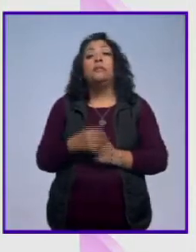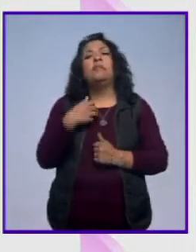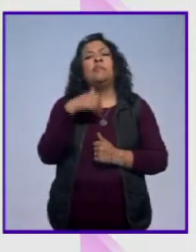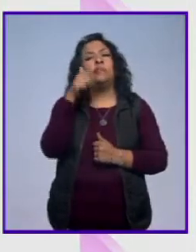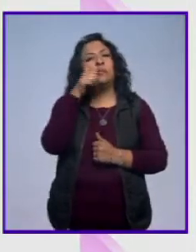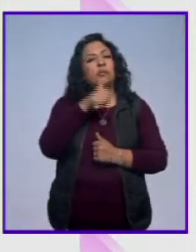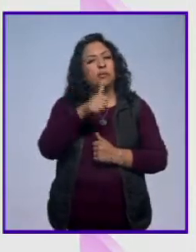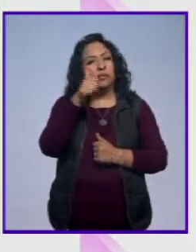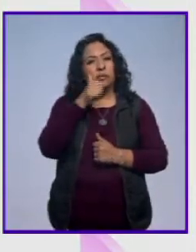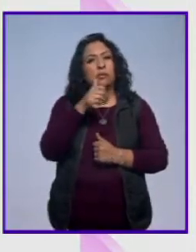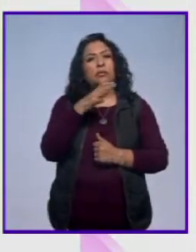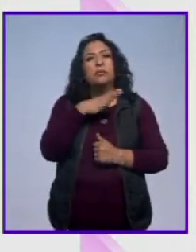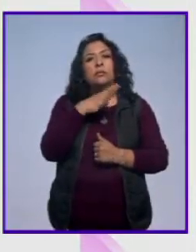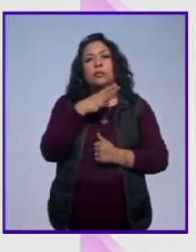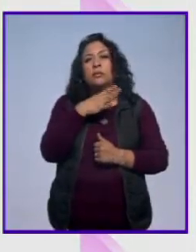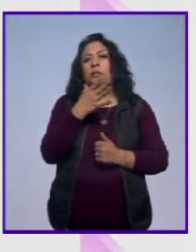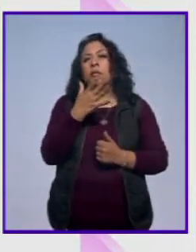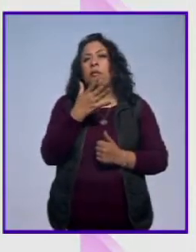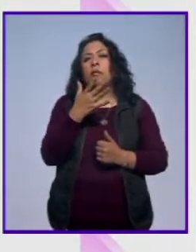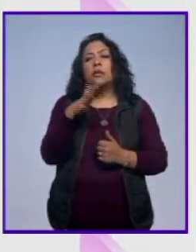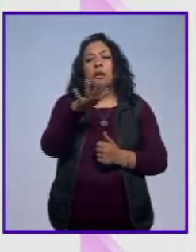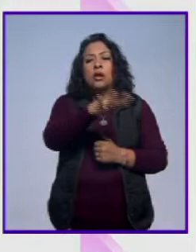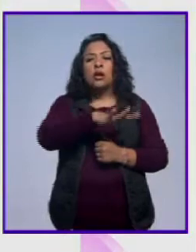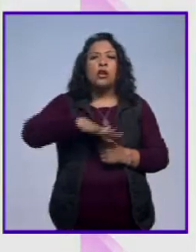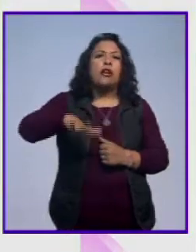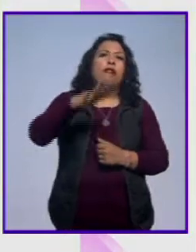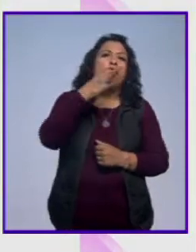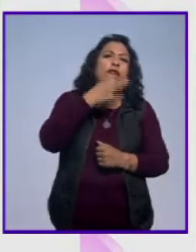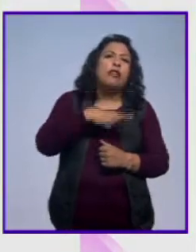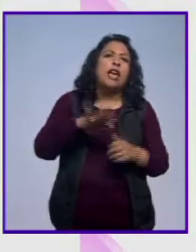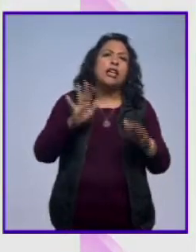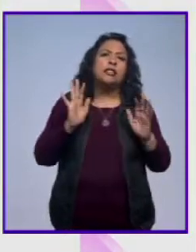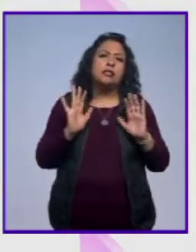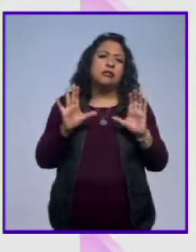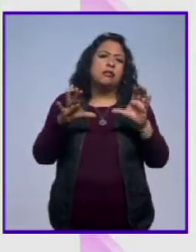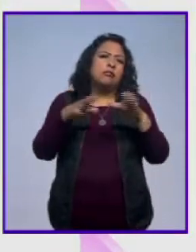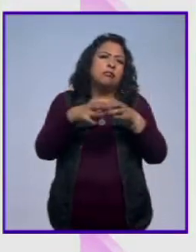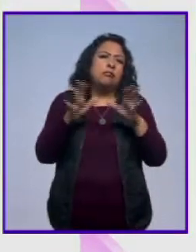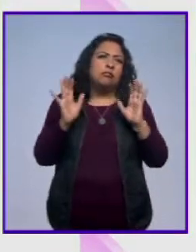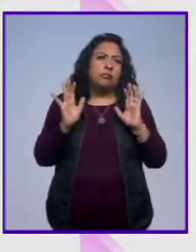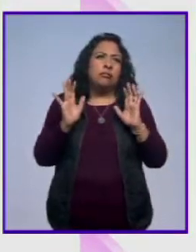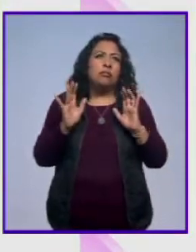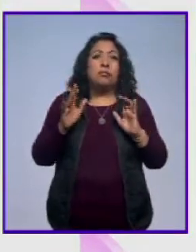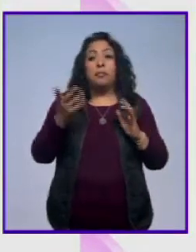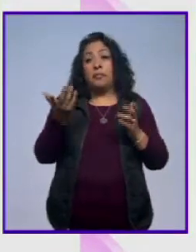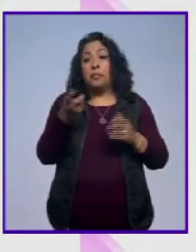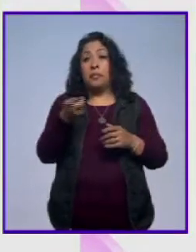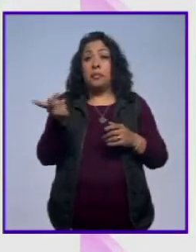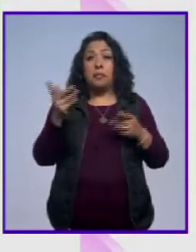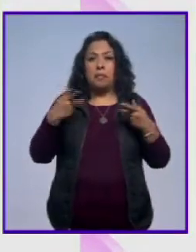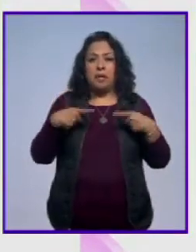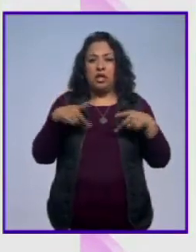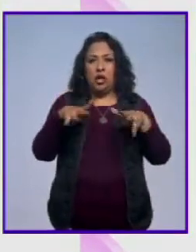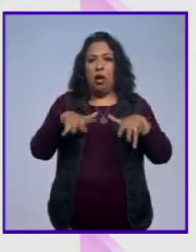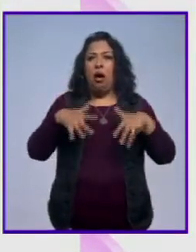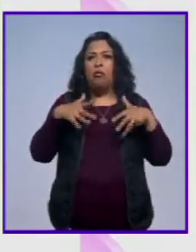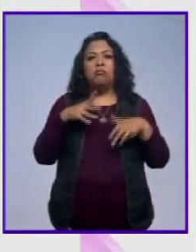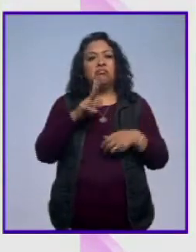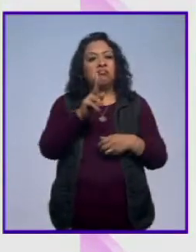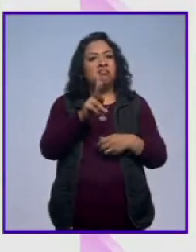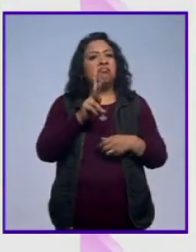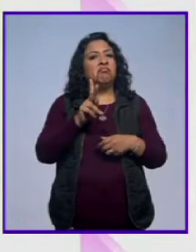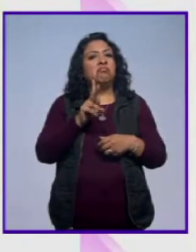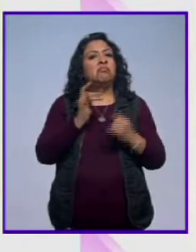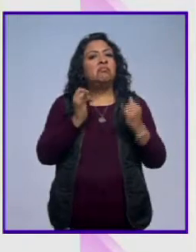enmarcarlo en un contexto de fiesta hace que el público se identifique y reconozca.